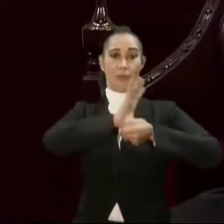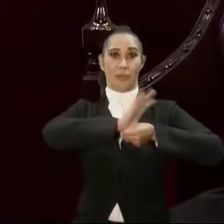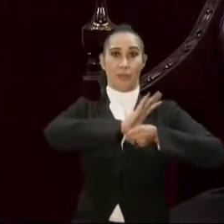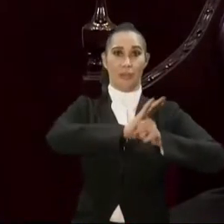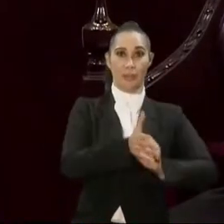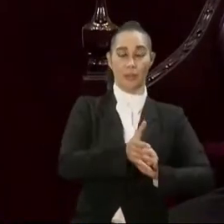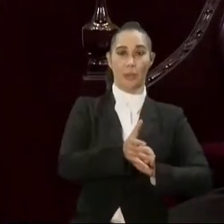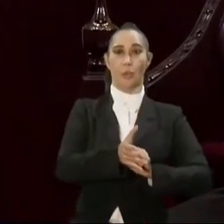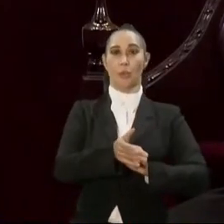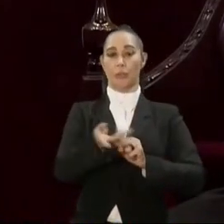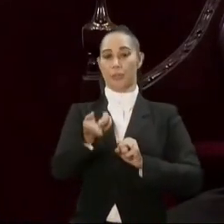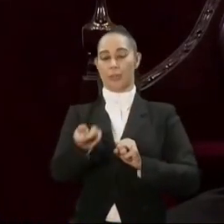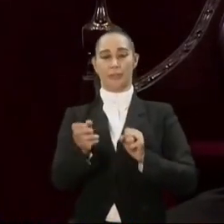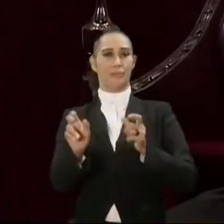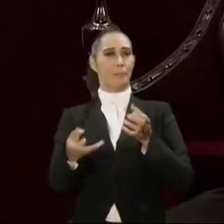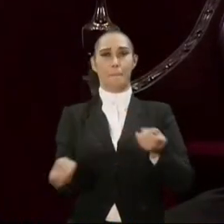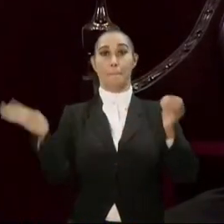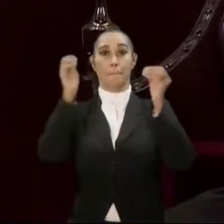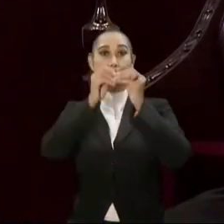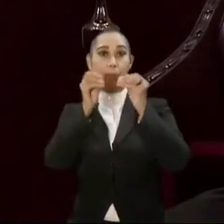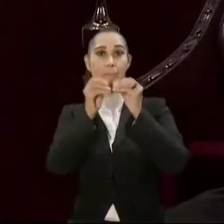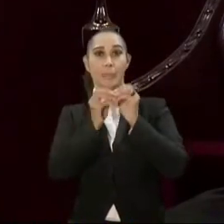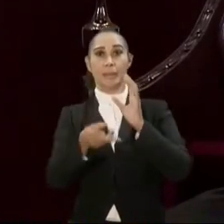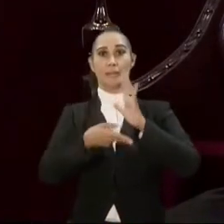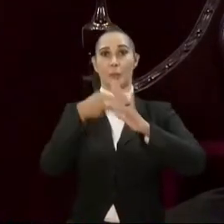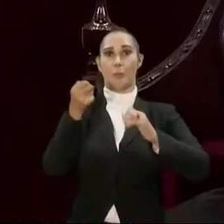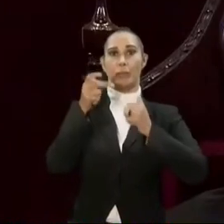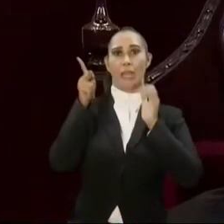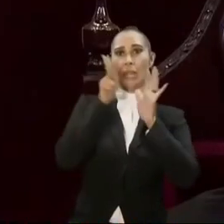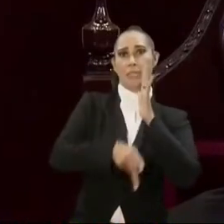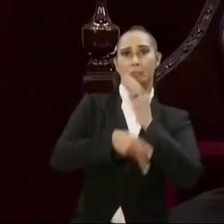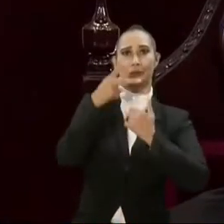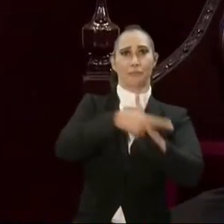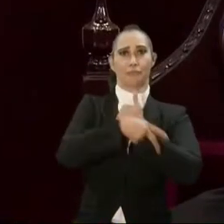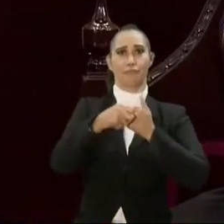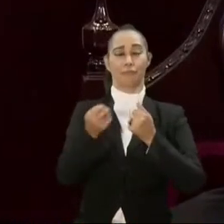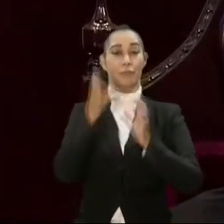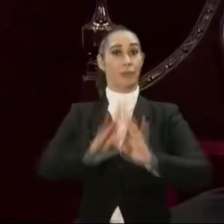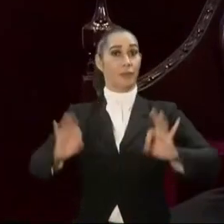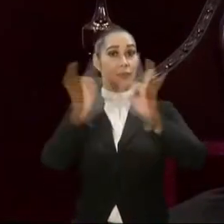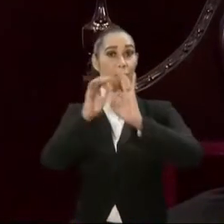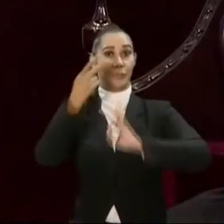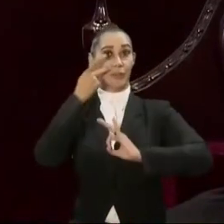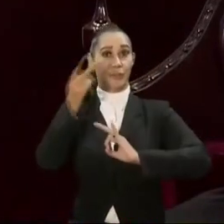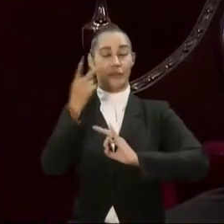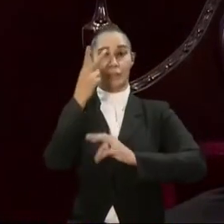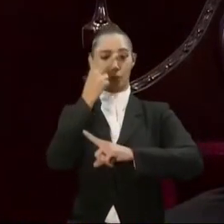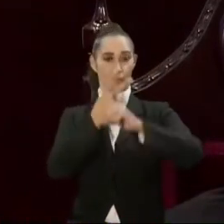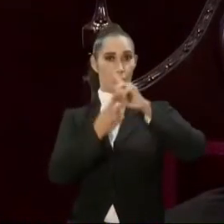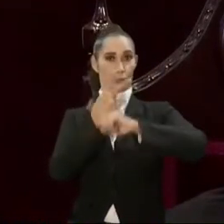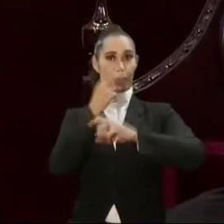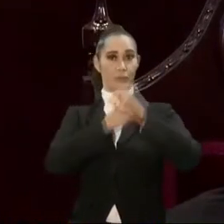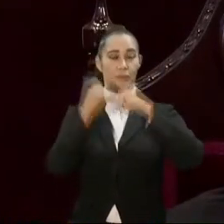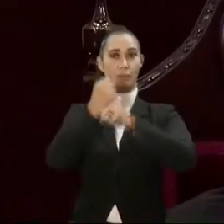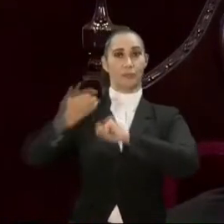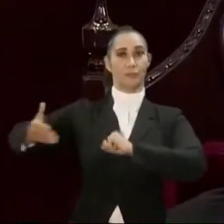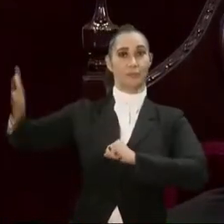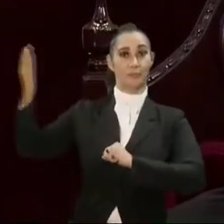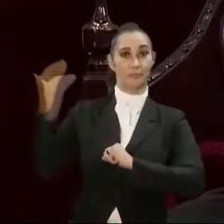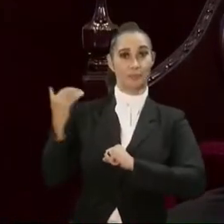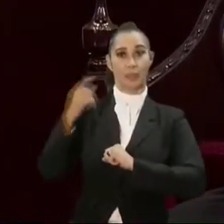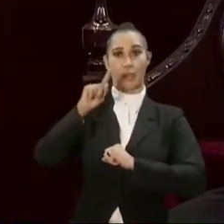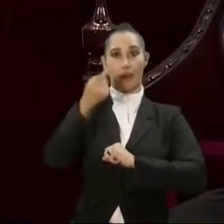un incremento importante en la criminalidad. Pero es importante señalar que en los últimos dos meses del año pasado